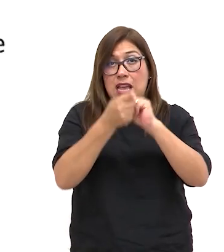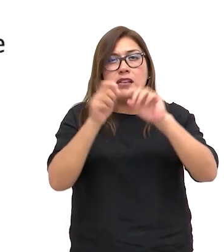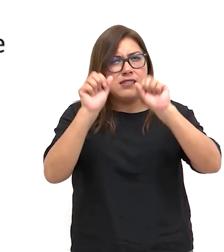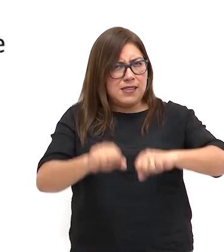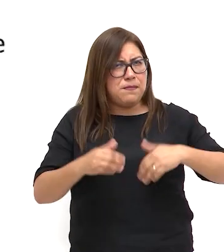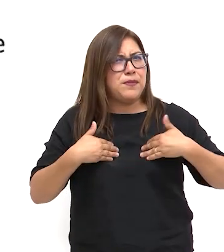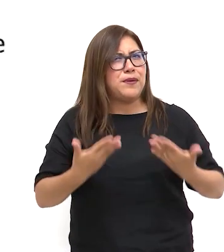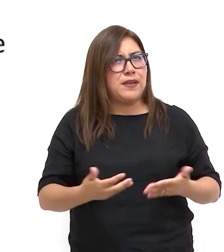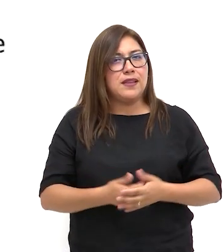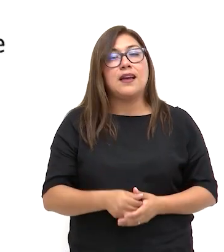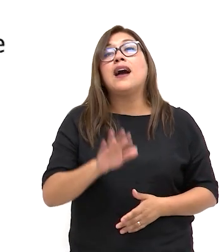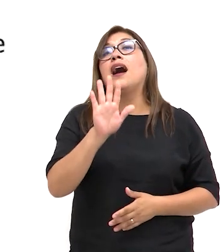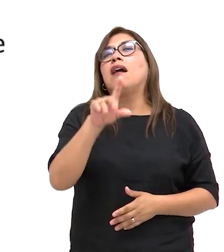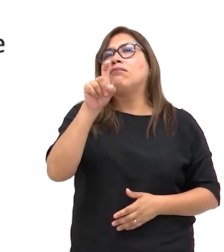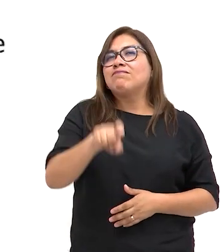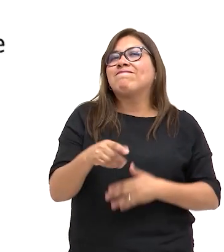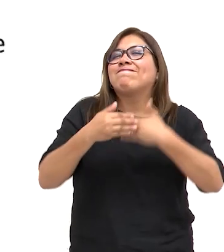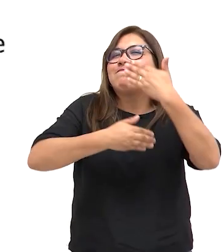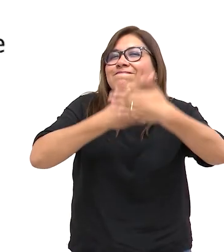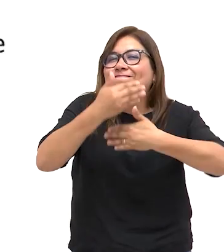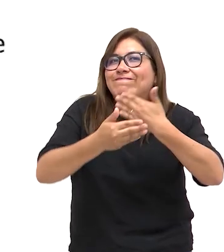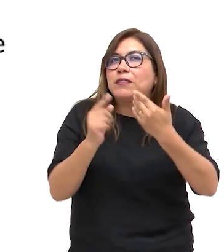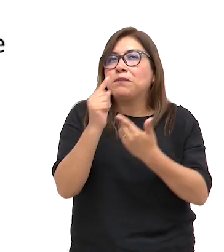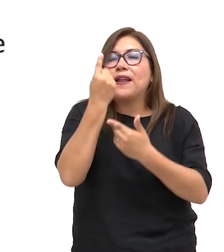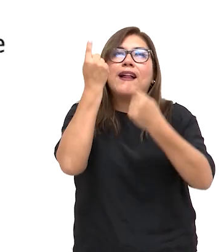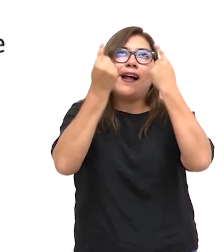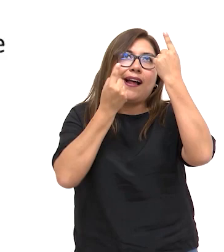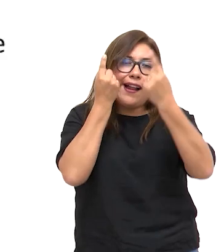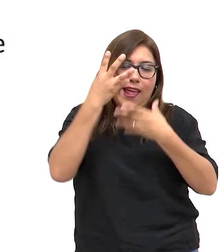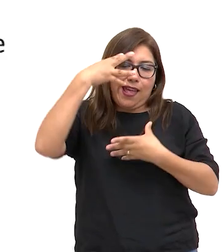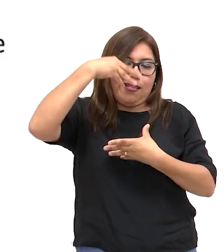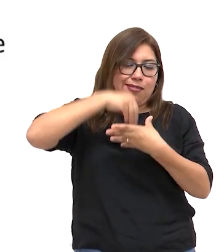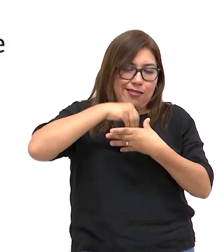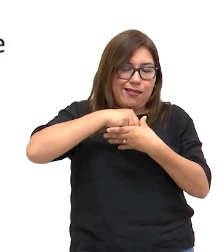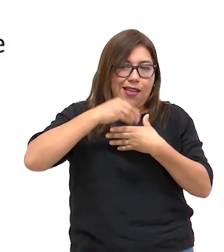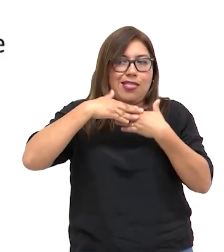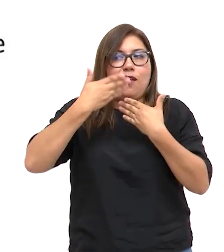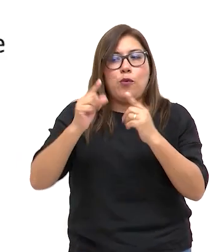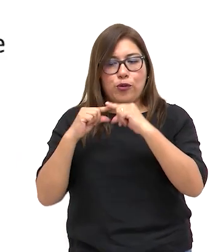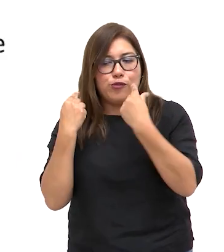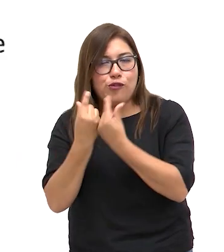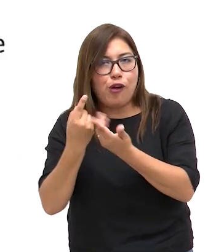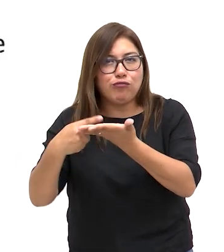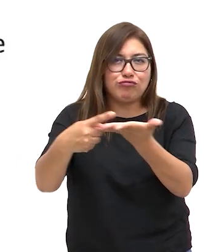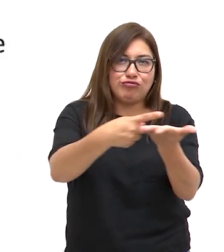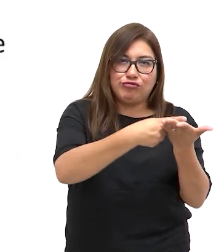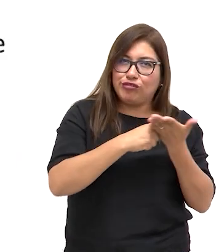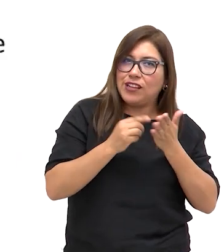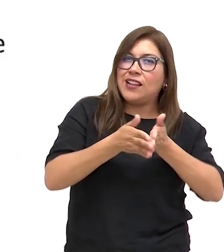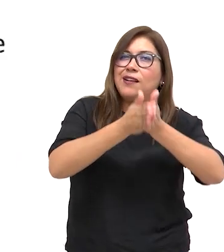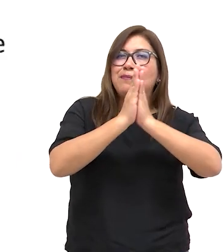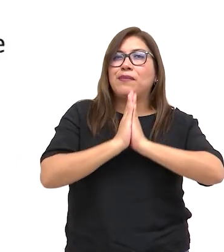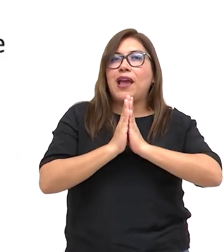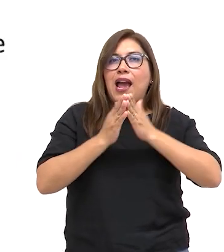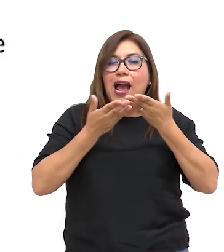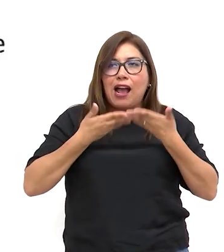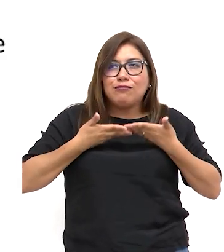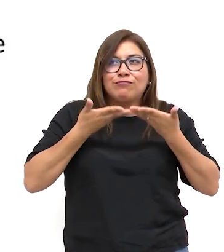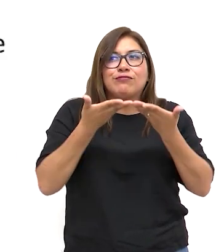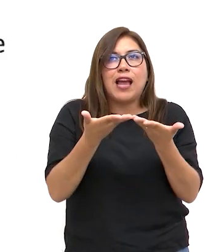Este cambio es posible, pero requiere de un proceso de reflexión interno y también colectivo, que demanda